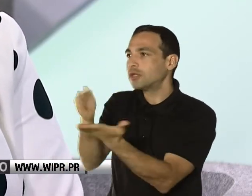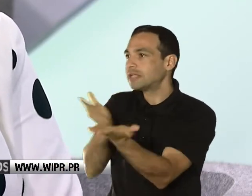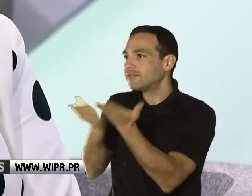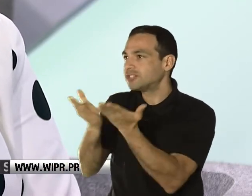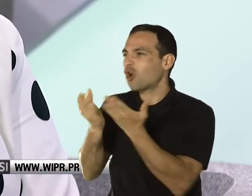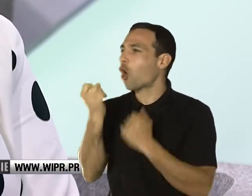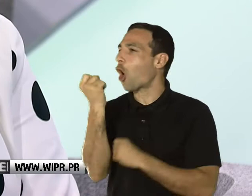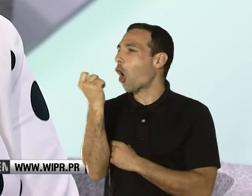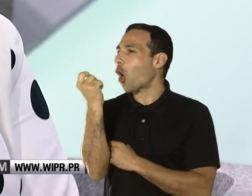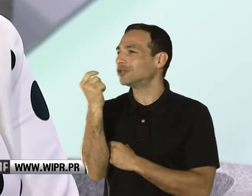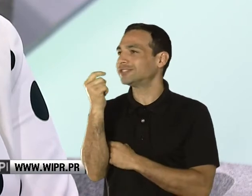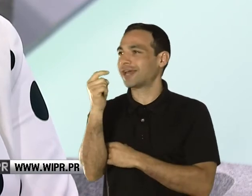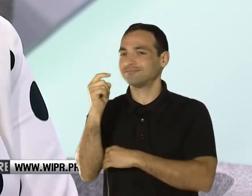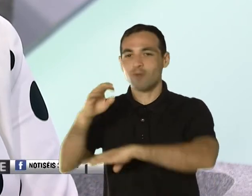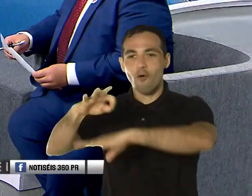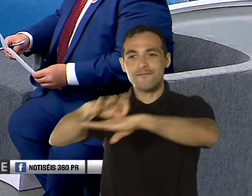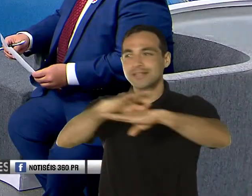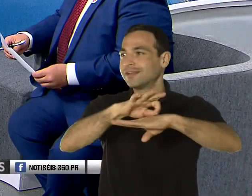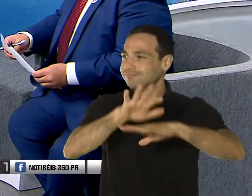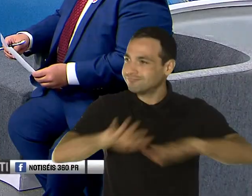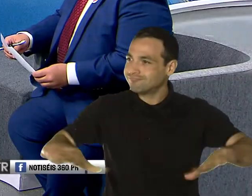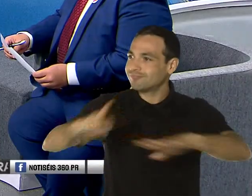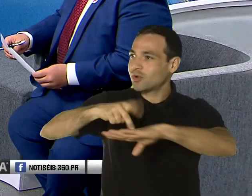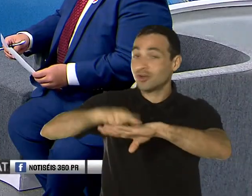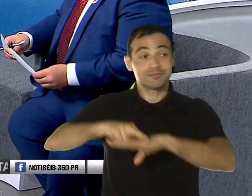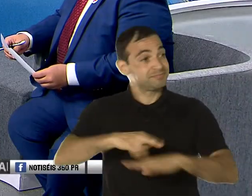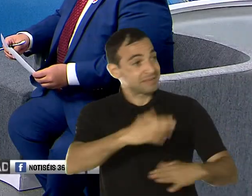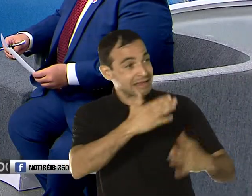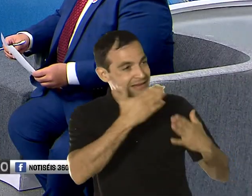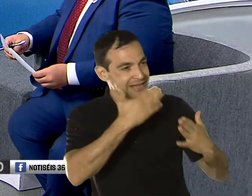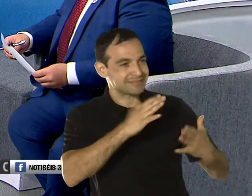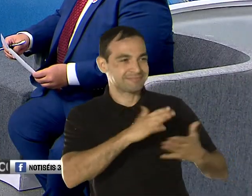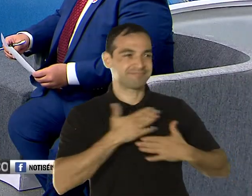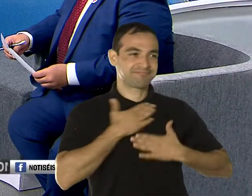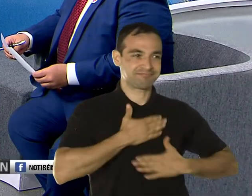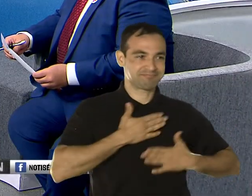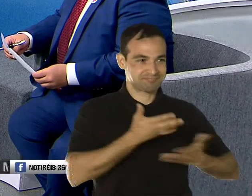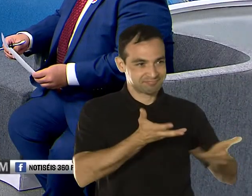estratégicos a nivel de toda la isla. Doctora Díaz, un placer conversar con usted. Siempre a la orden en el departamento. Cámonos.